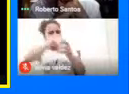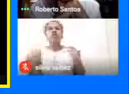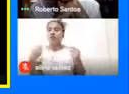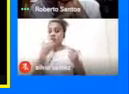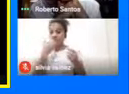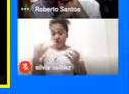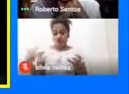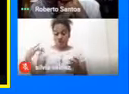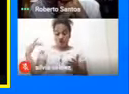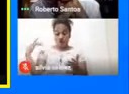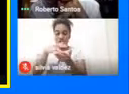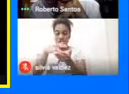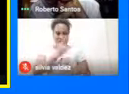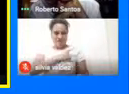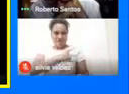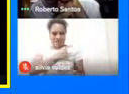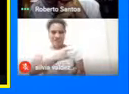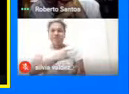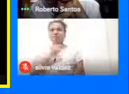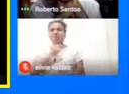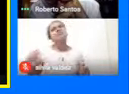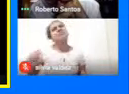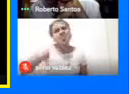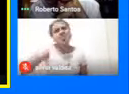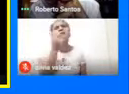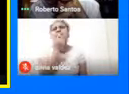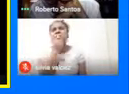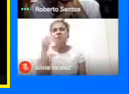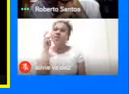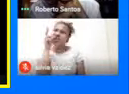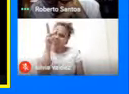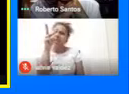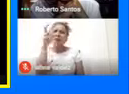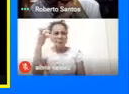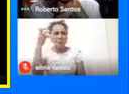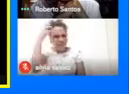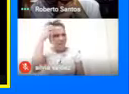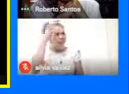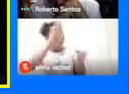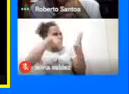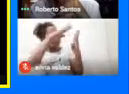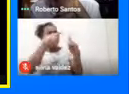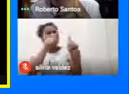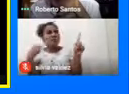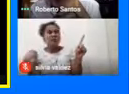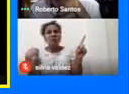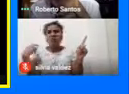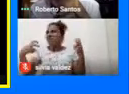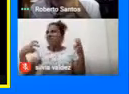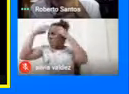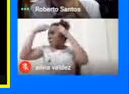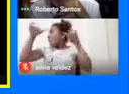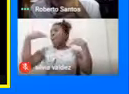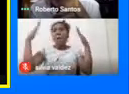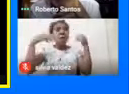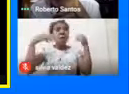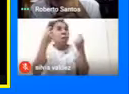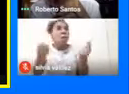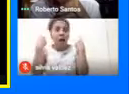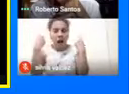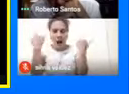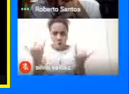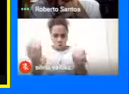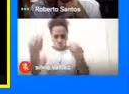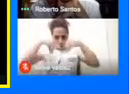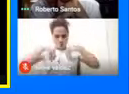Cuando yo estaba En la universidad Como que iba Y veía unas piedras Pintadas Pero no tenía Como todo ese conocimiento Que hoy Tú